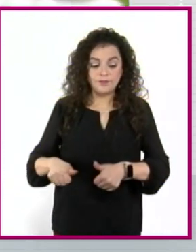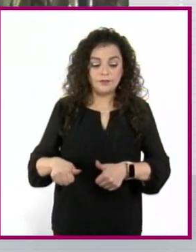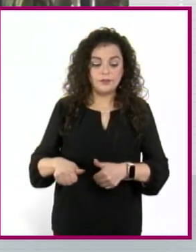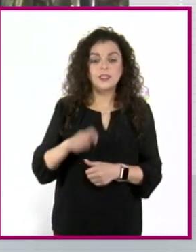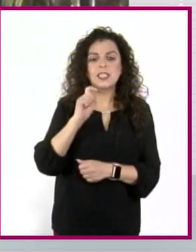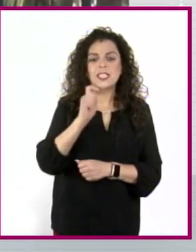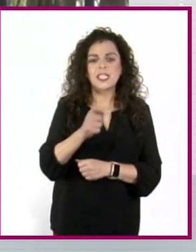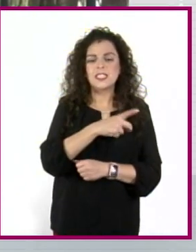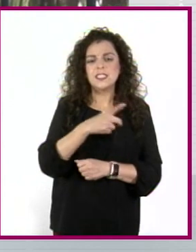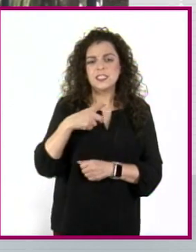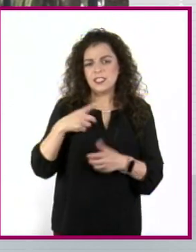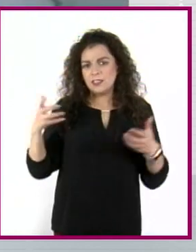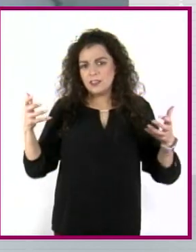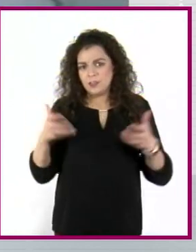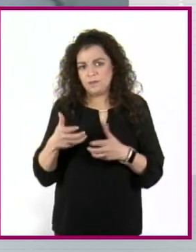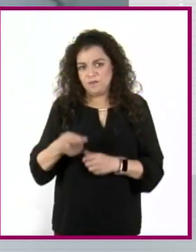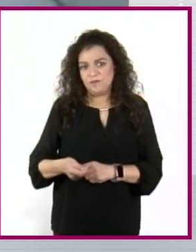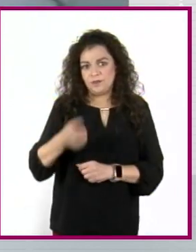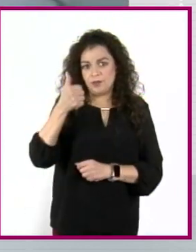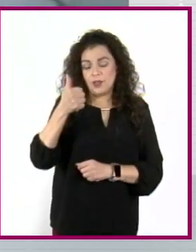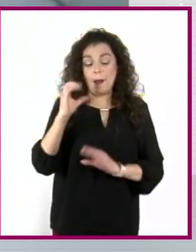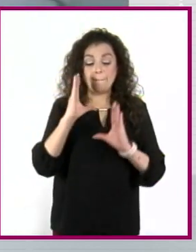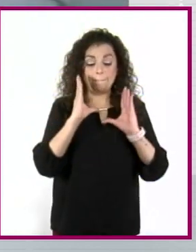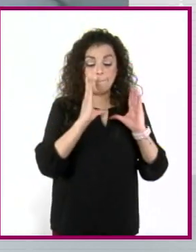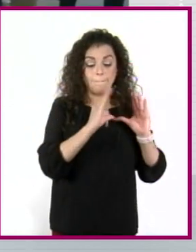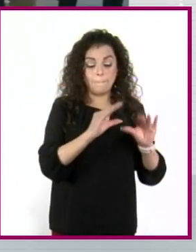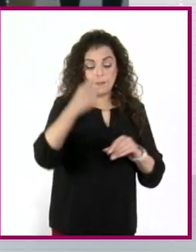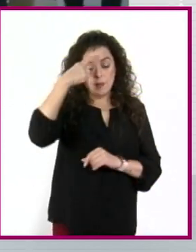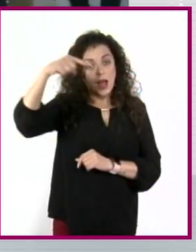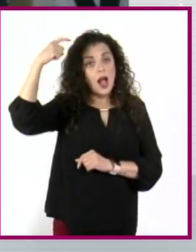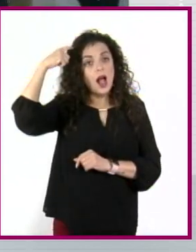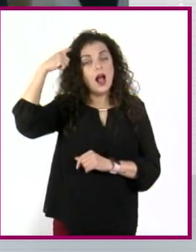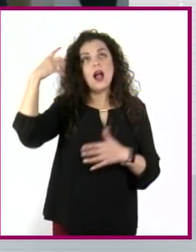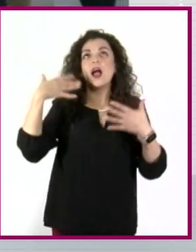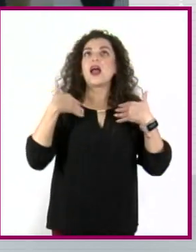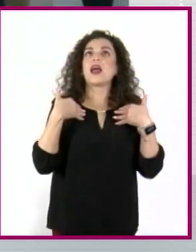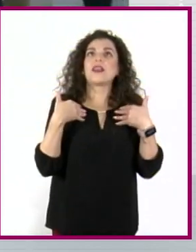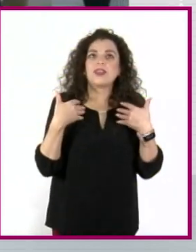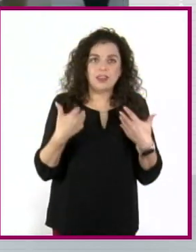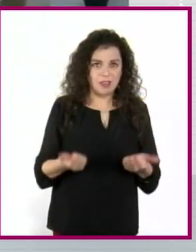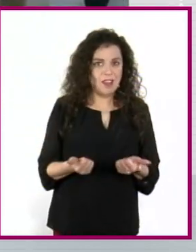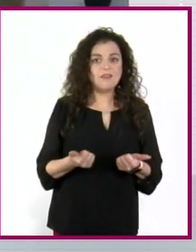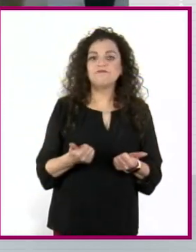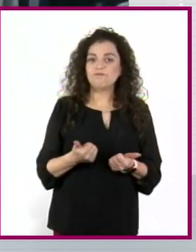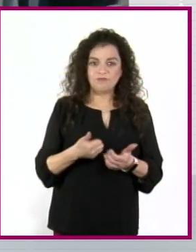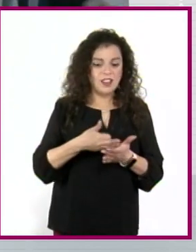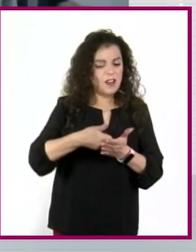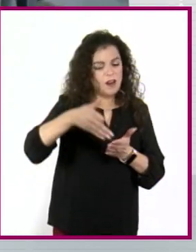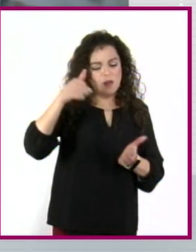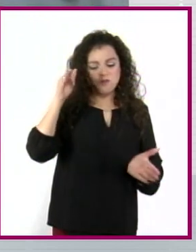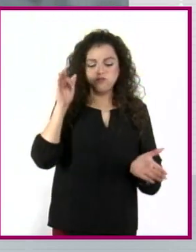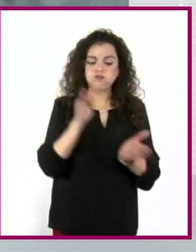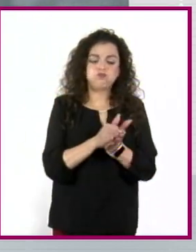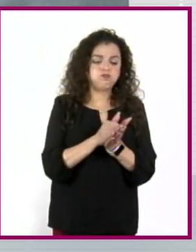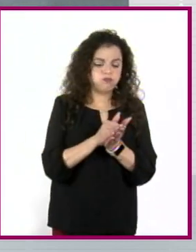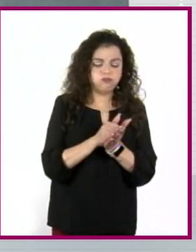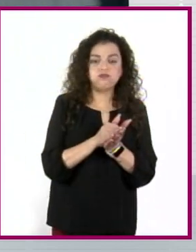es de formarnos como seres conscientes, como seres con valores muy